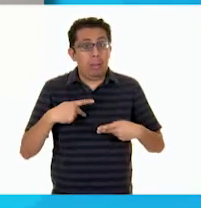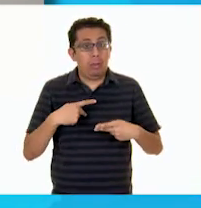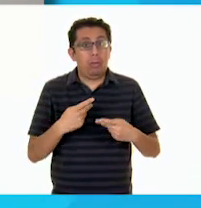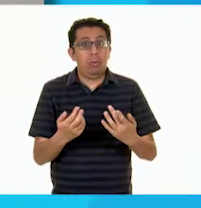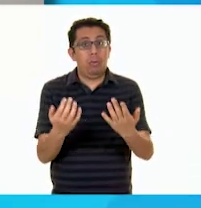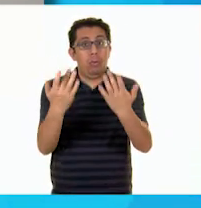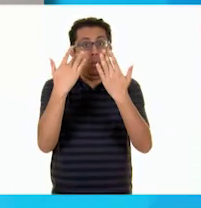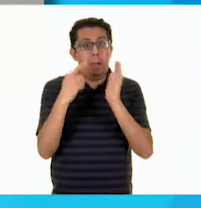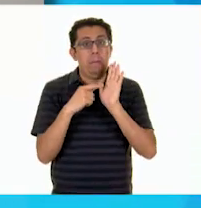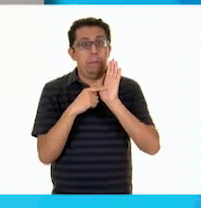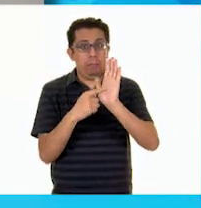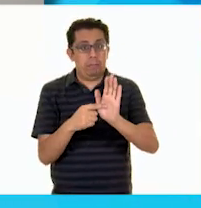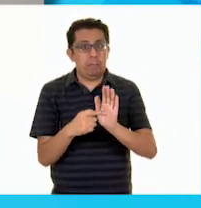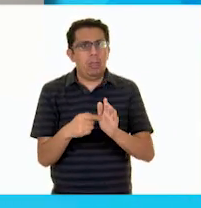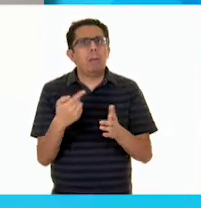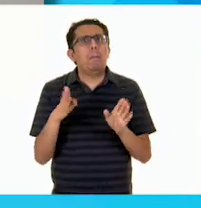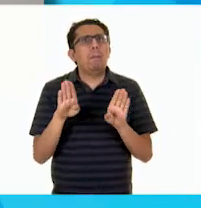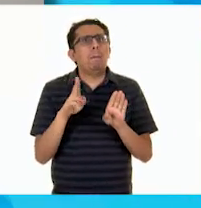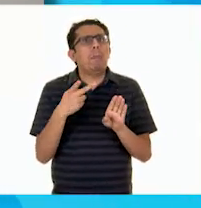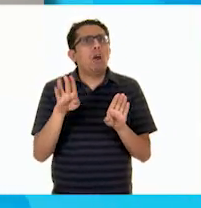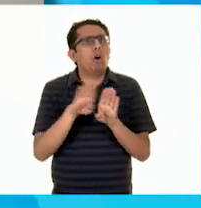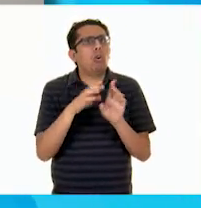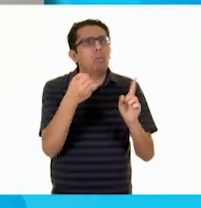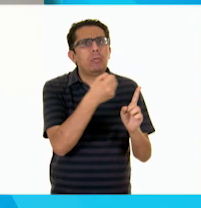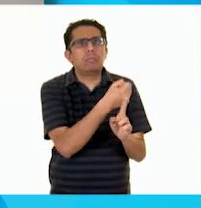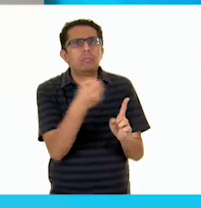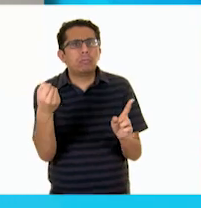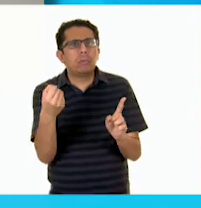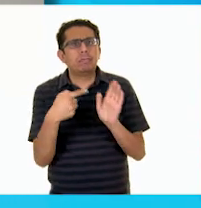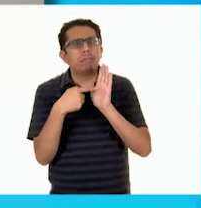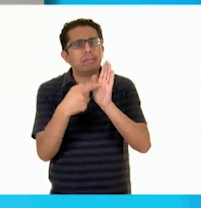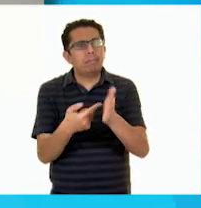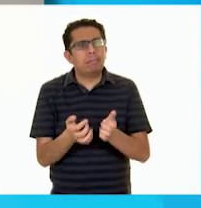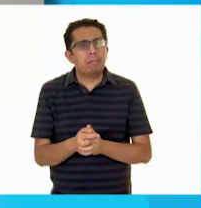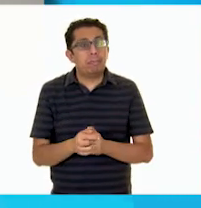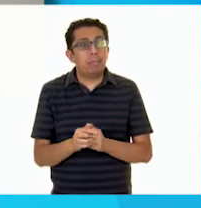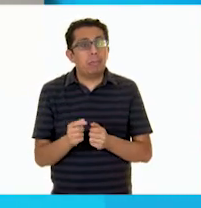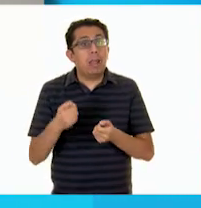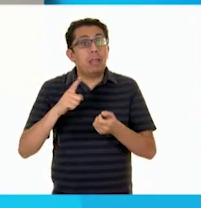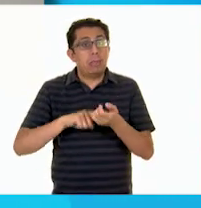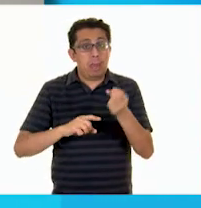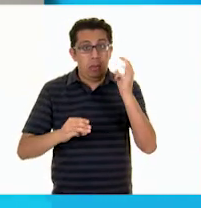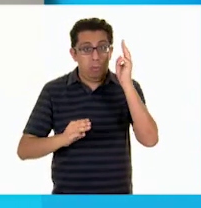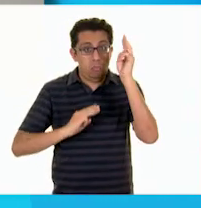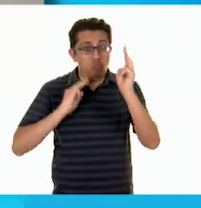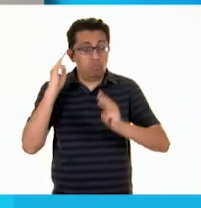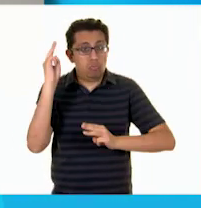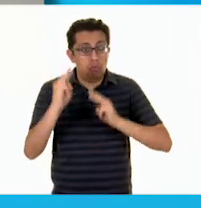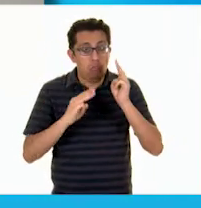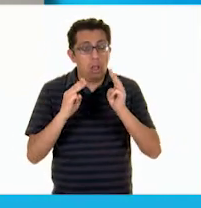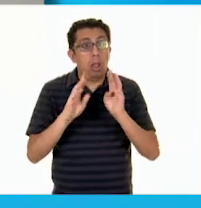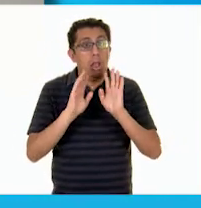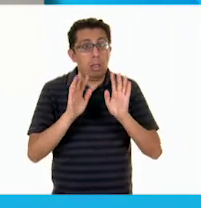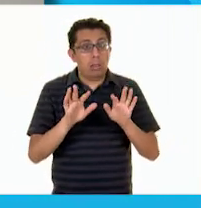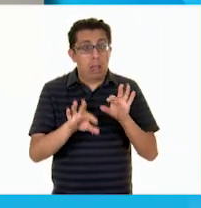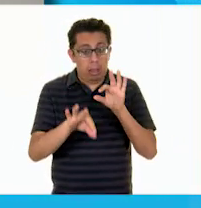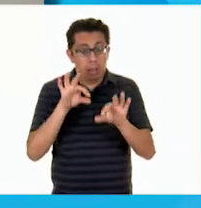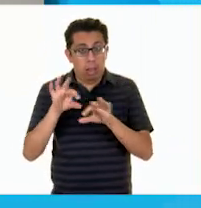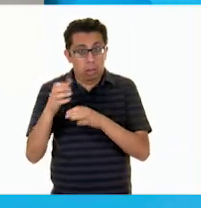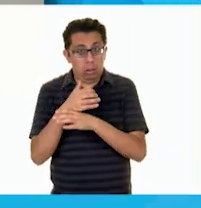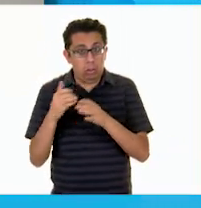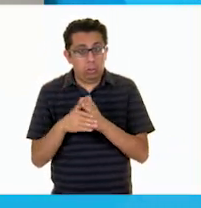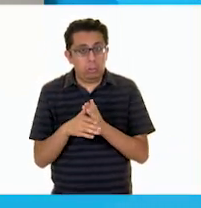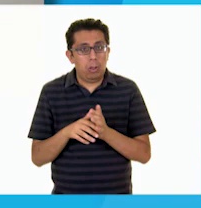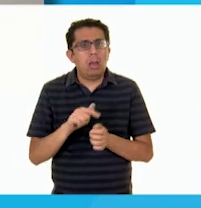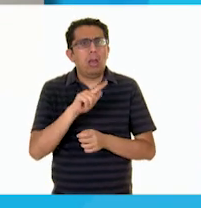¿cómo la voy a organizar para presentárselas? En el museo, una vez que el curador ha elegido qué quiere mostrar al público,